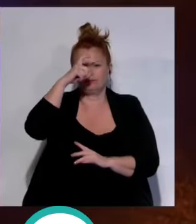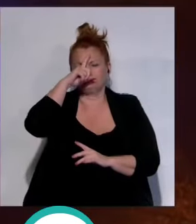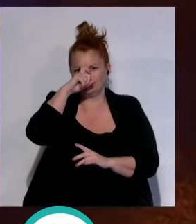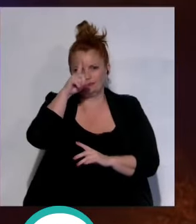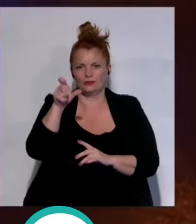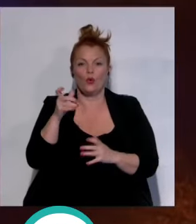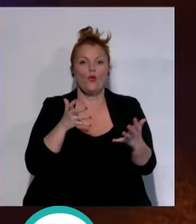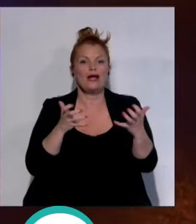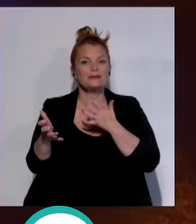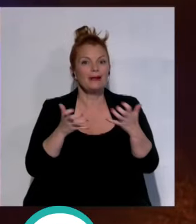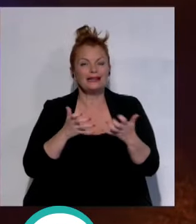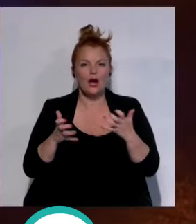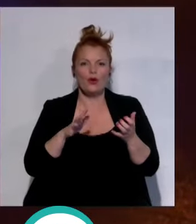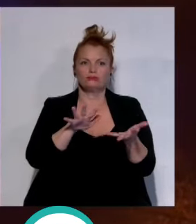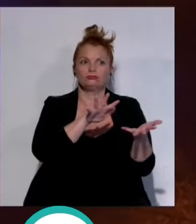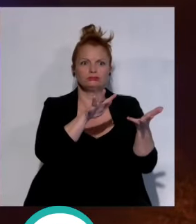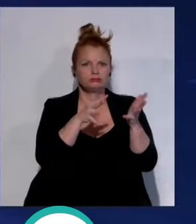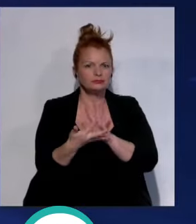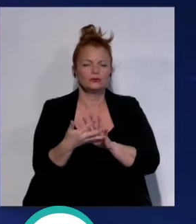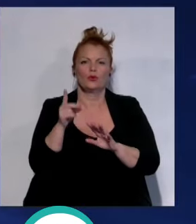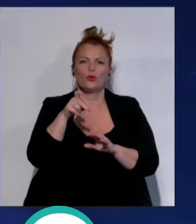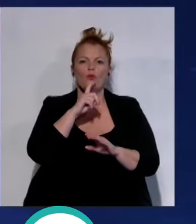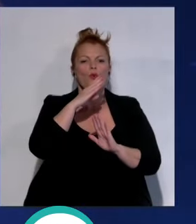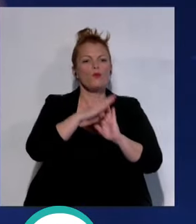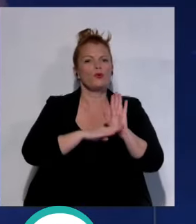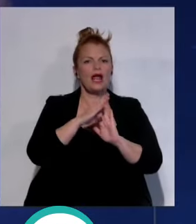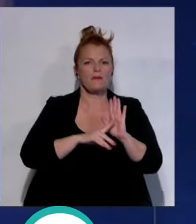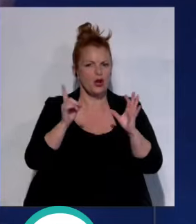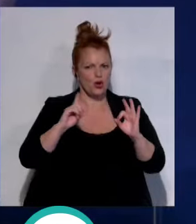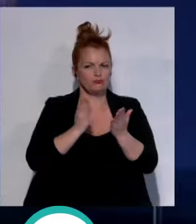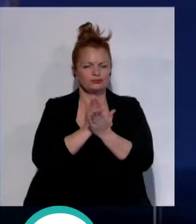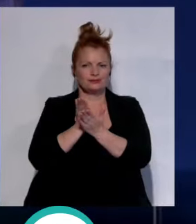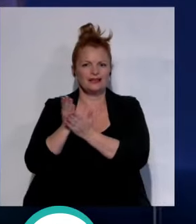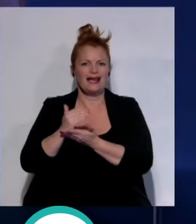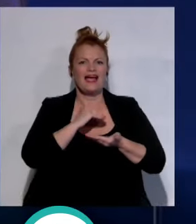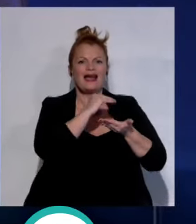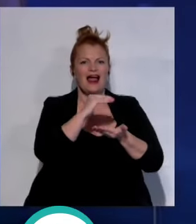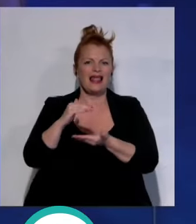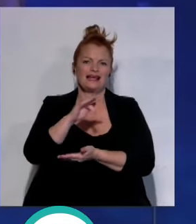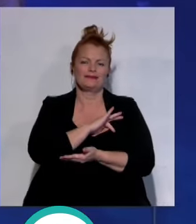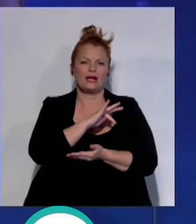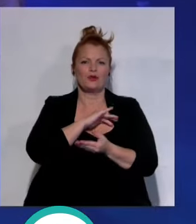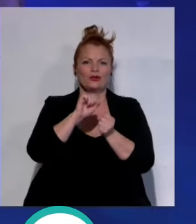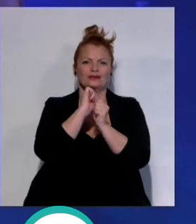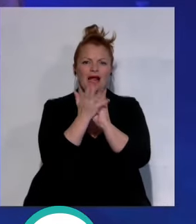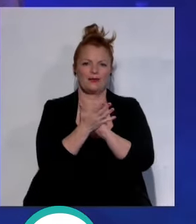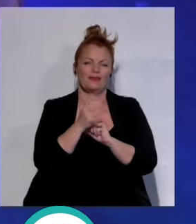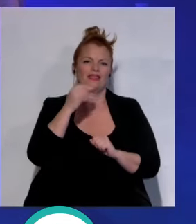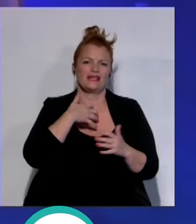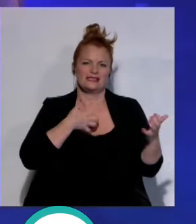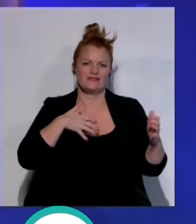espectáculo que se convirtió en mucho más de un programa alternativo a la gala de entrega de los Grammys latinos en Sevilla.